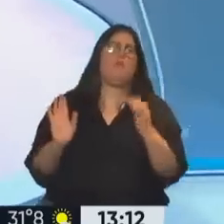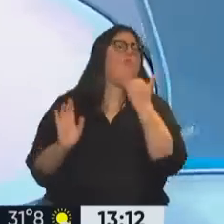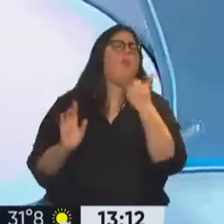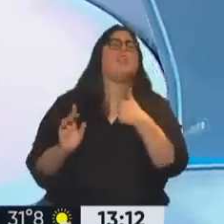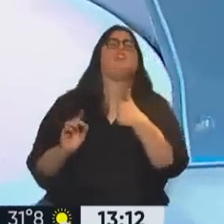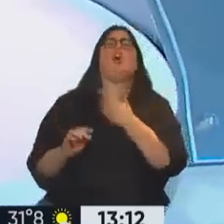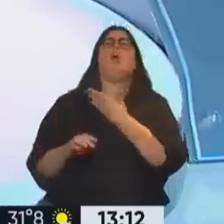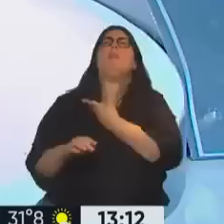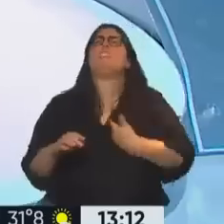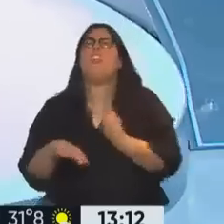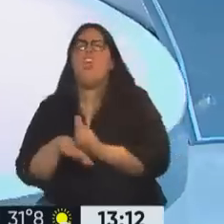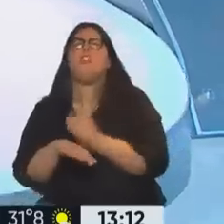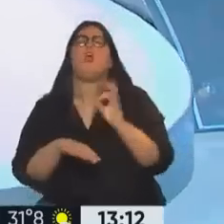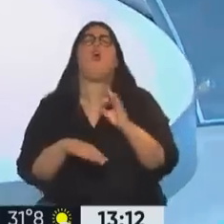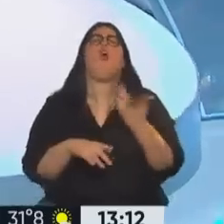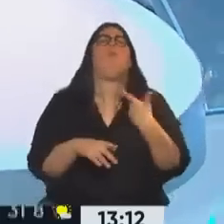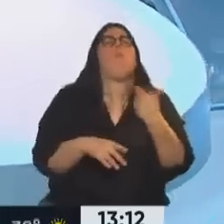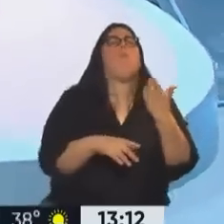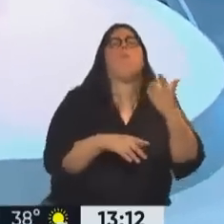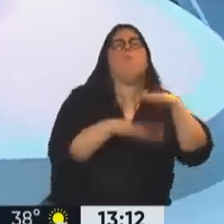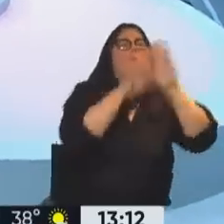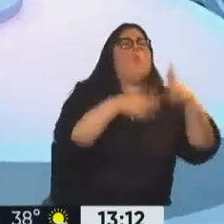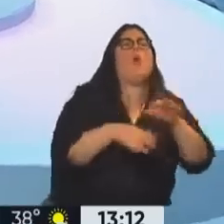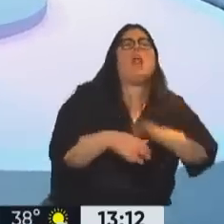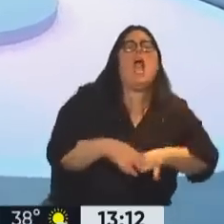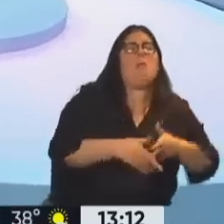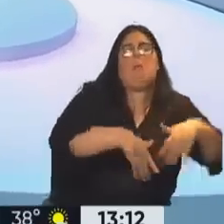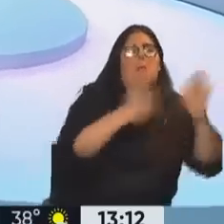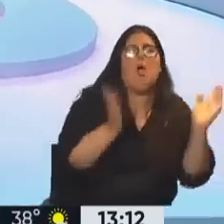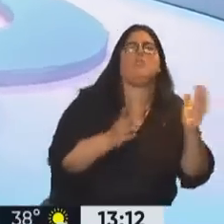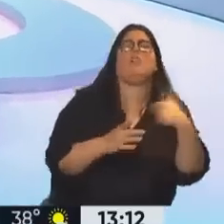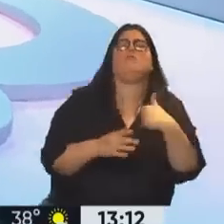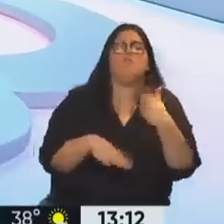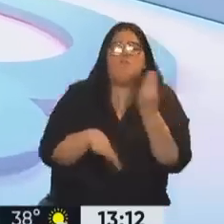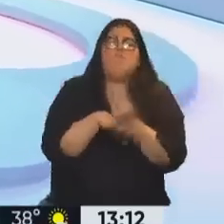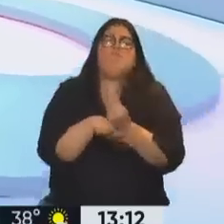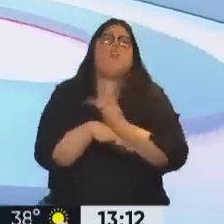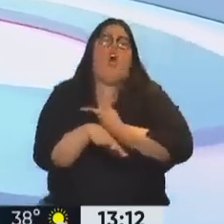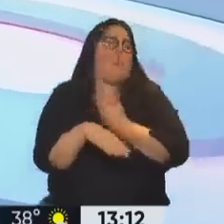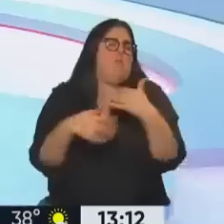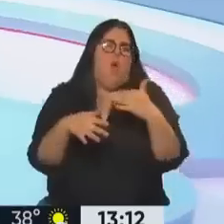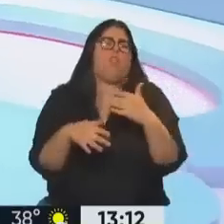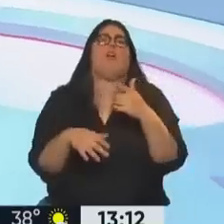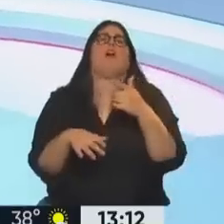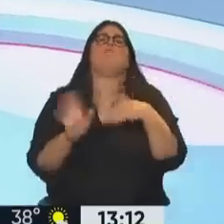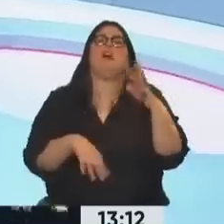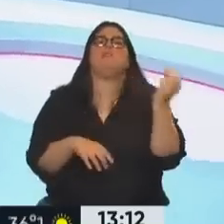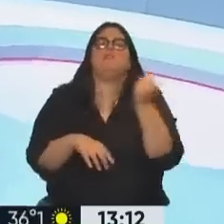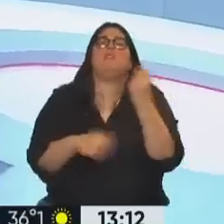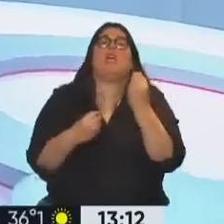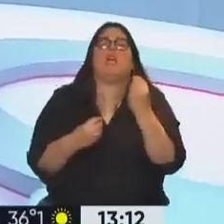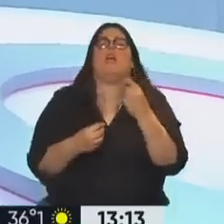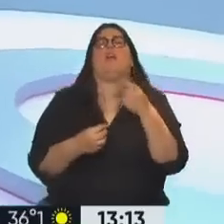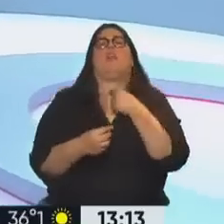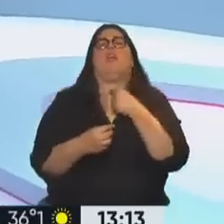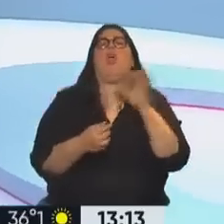Ministerio ABC, lo seré. Entonces estaré donde la historia requiera. Pero ambiciones personales. Mi ambición personal es ver mi país fuera